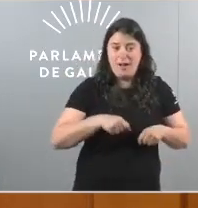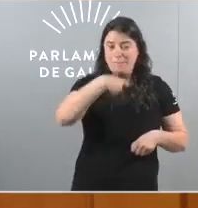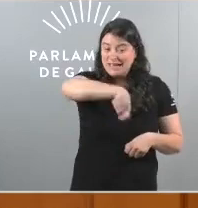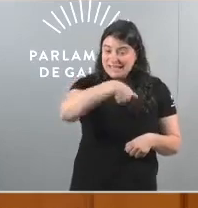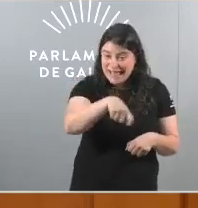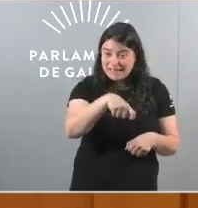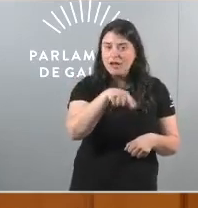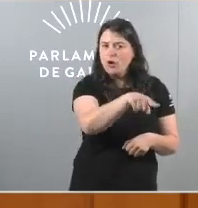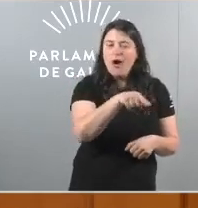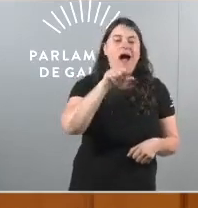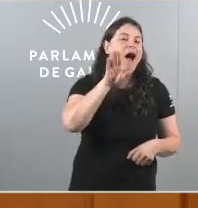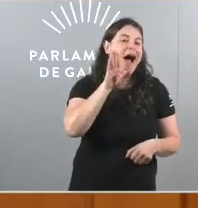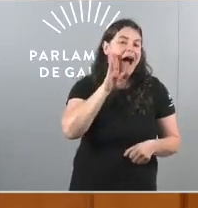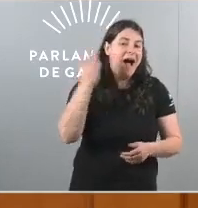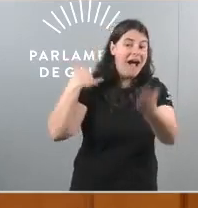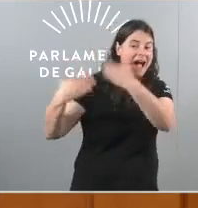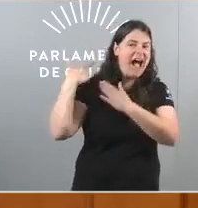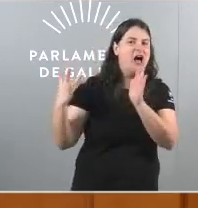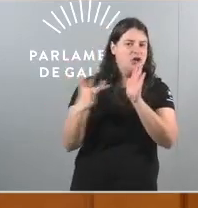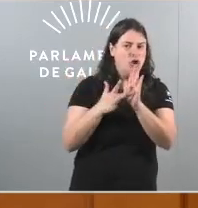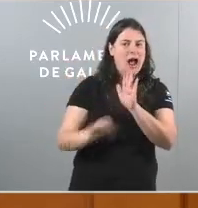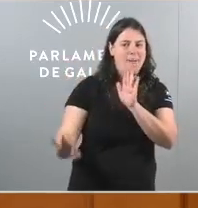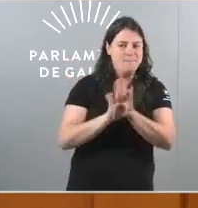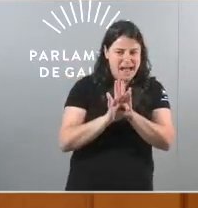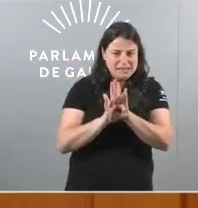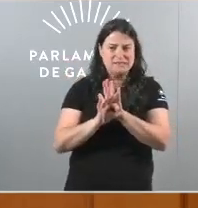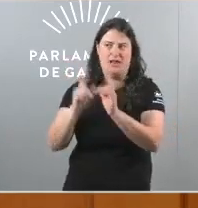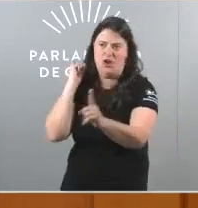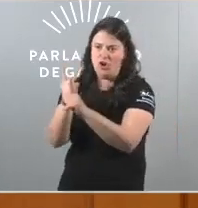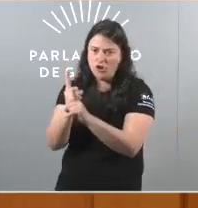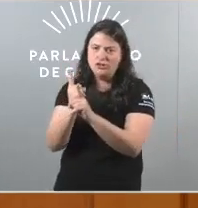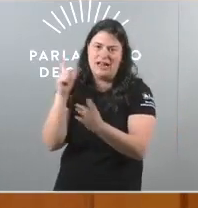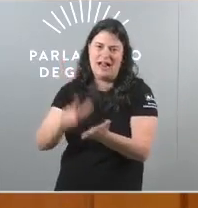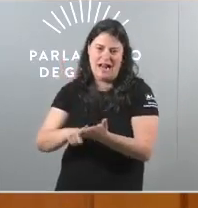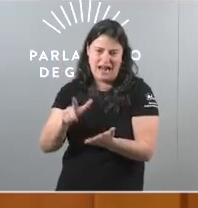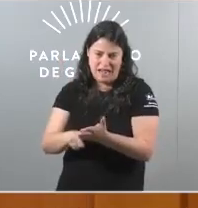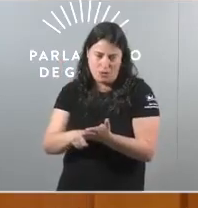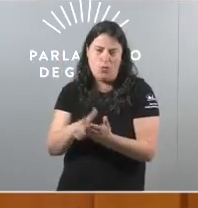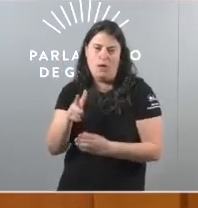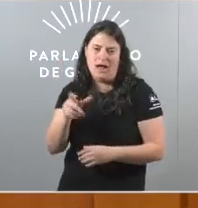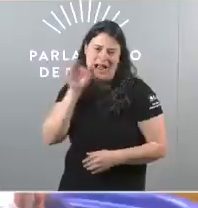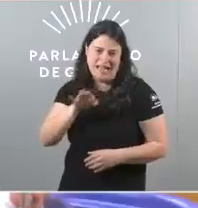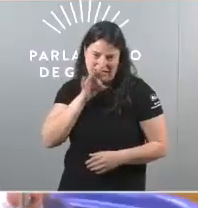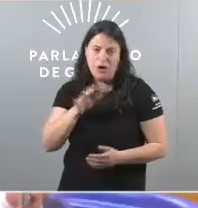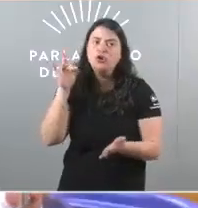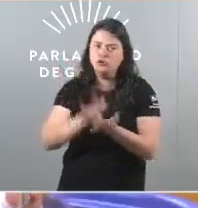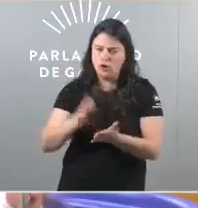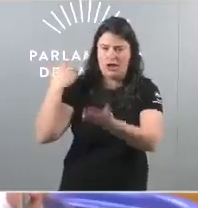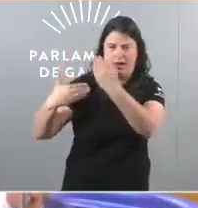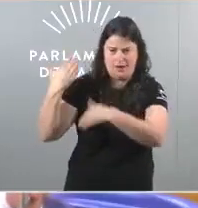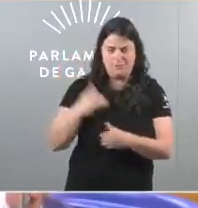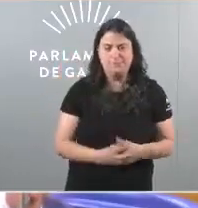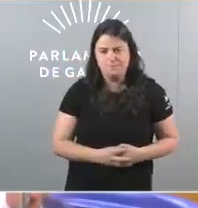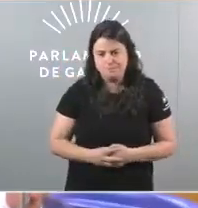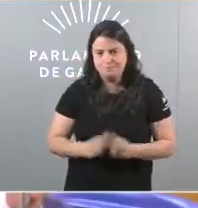no seu currículo o ataque e o desprezo a lingua do país. Aí estaba tamén